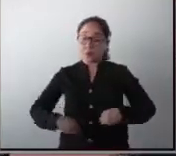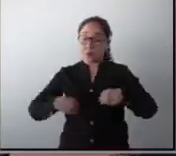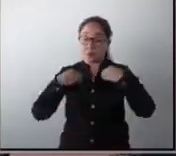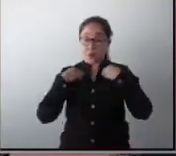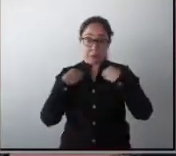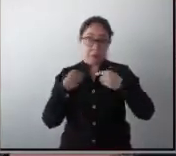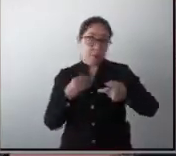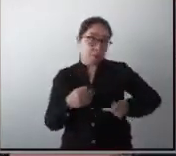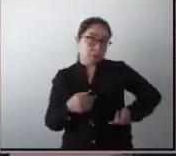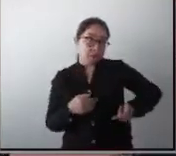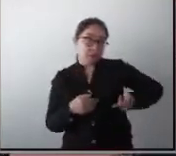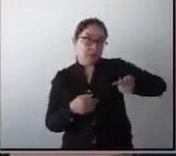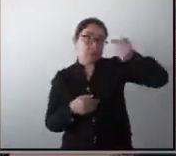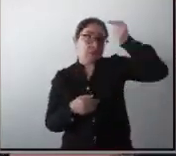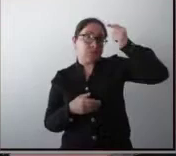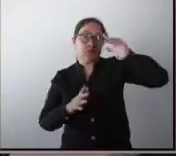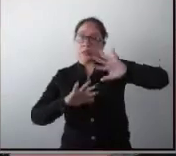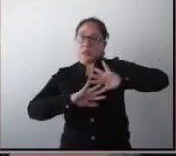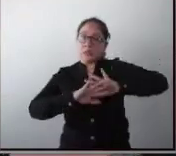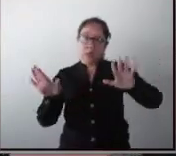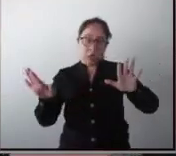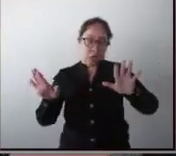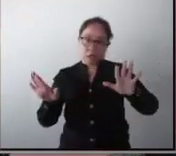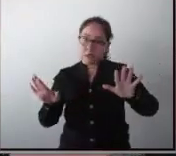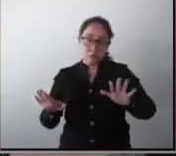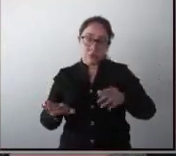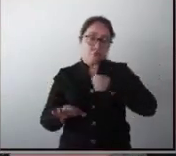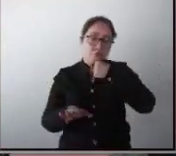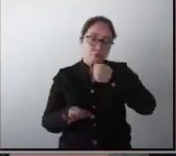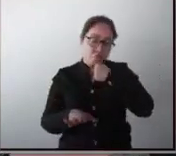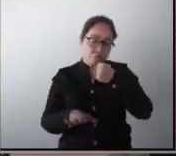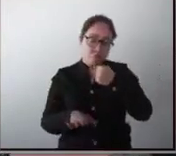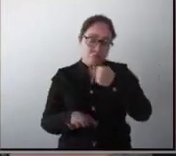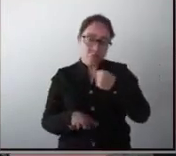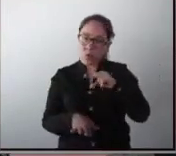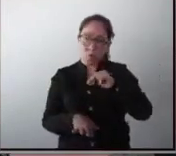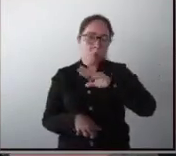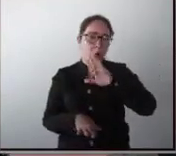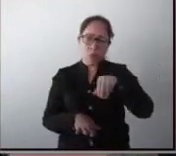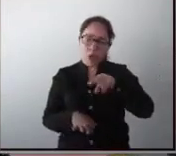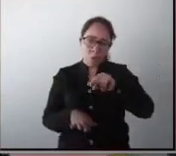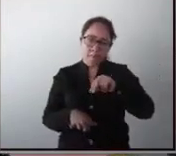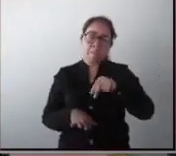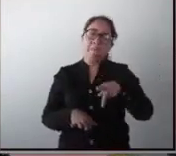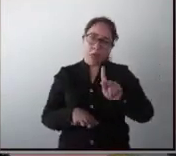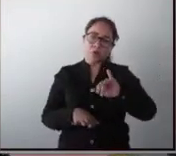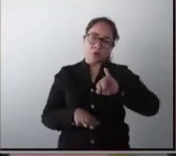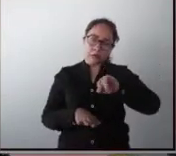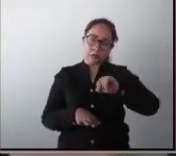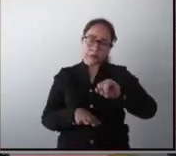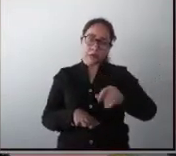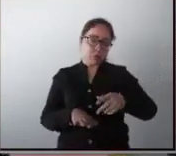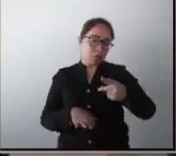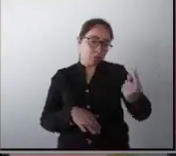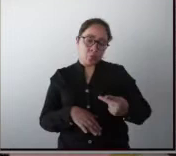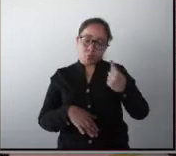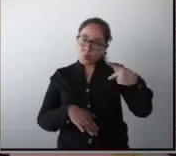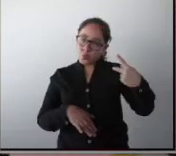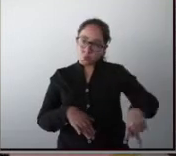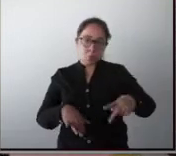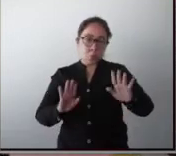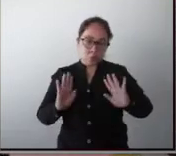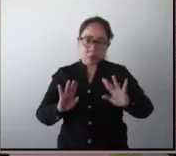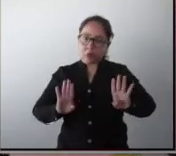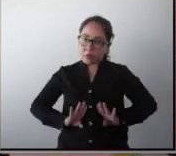mortal, lo tendrá por el resto de su vida hasta que llegue a ser adulto o adulto mayor incluso. Y es importante